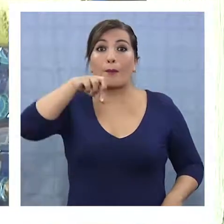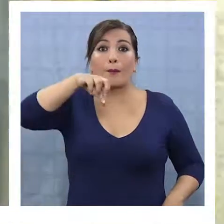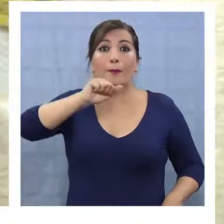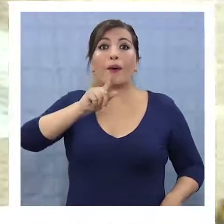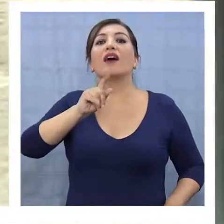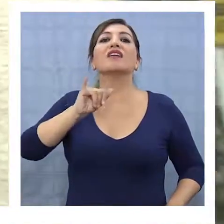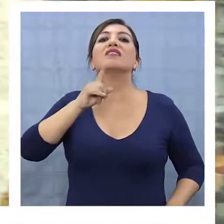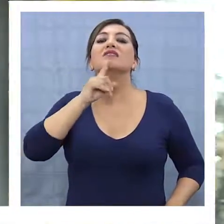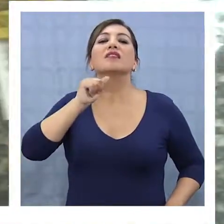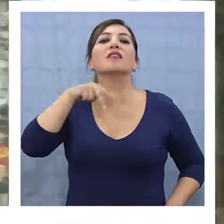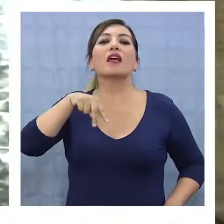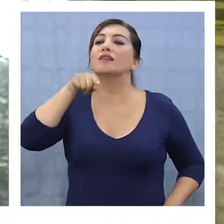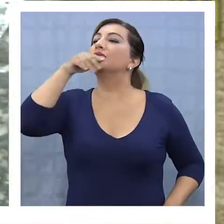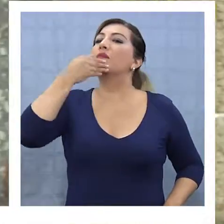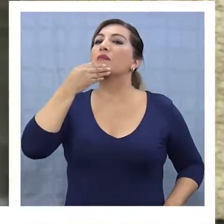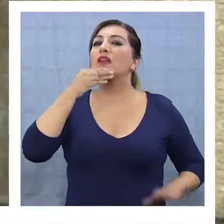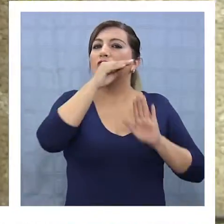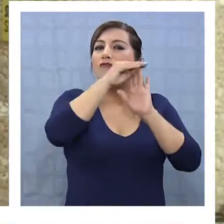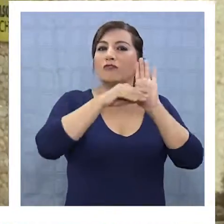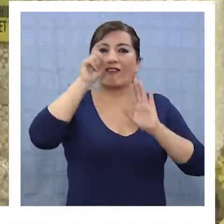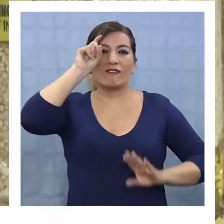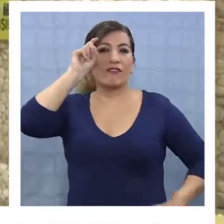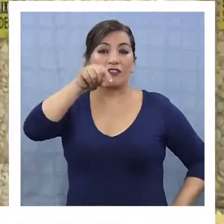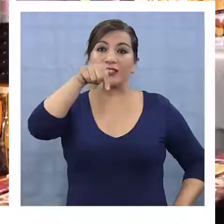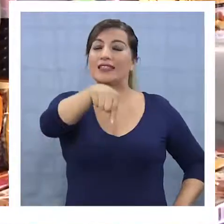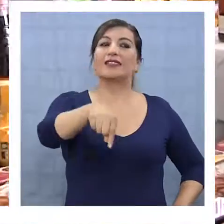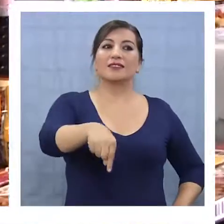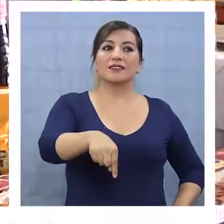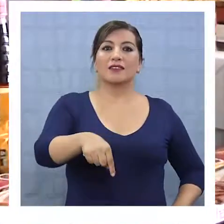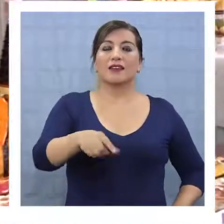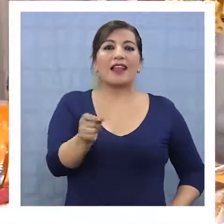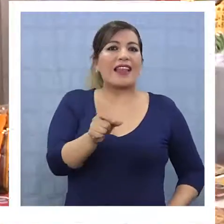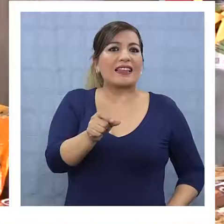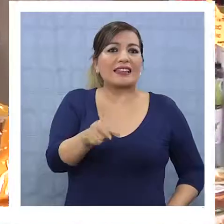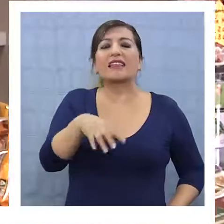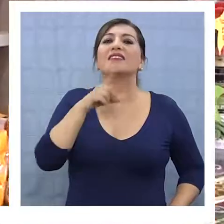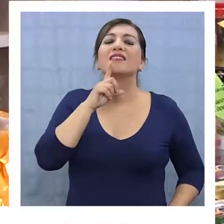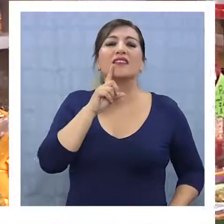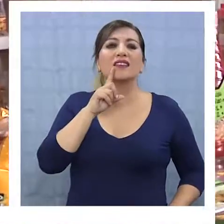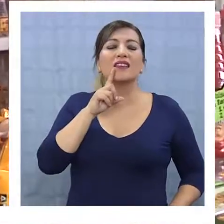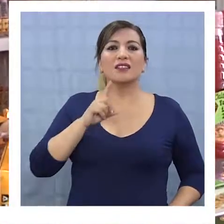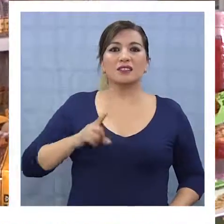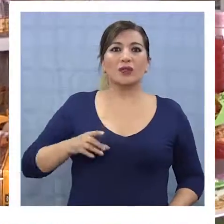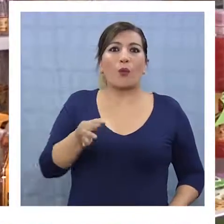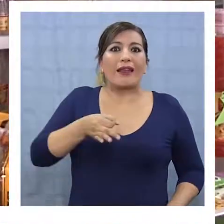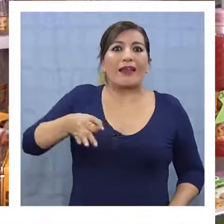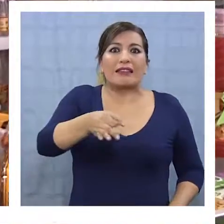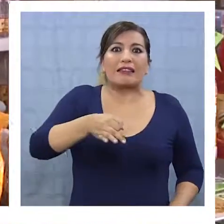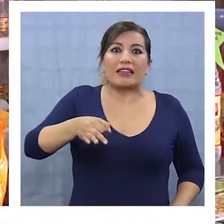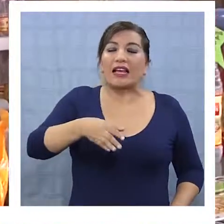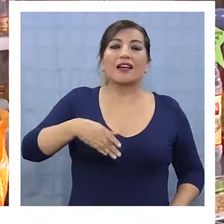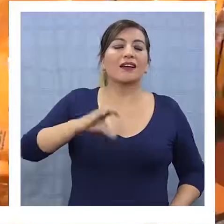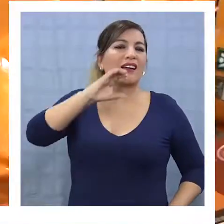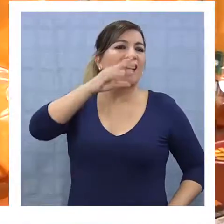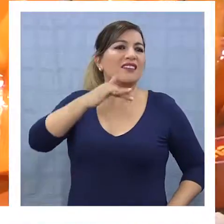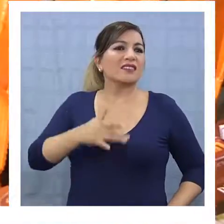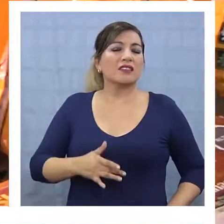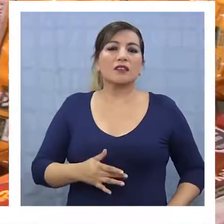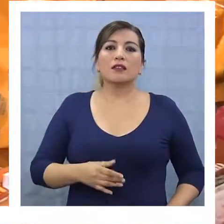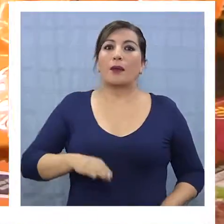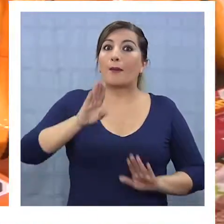de Pakistán también están incluidas en esta lista de preferidos. Estas lentejas tienen una característica especial.